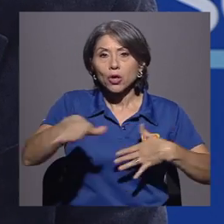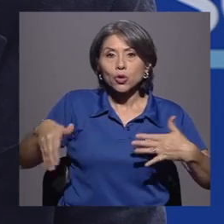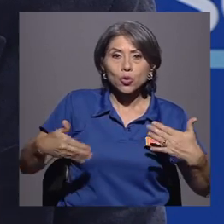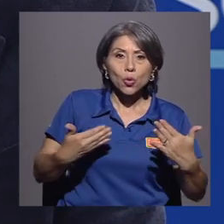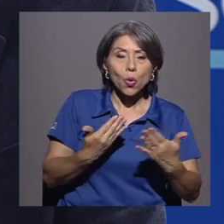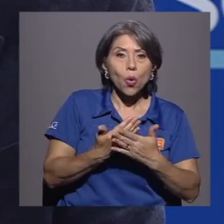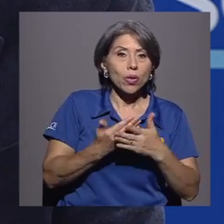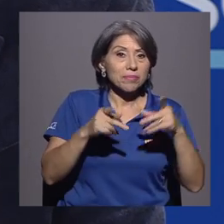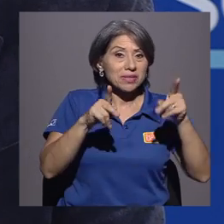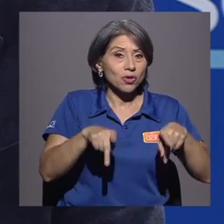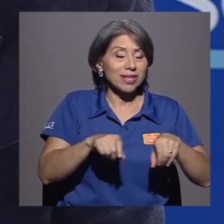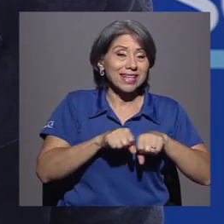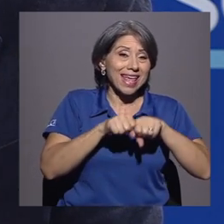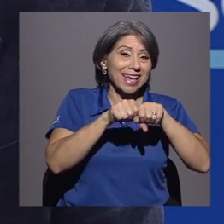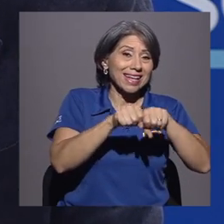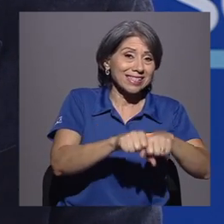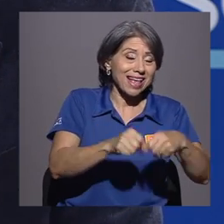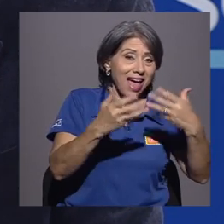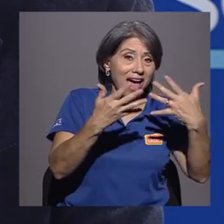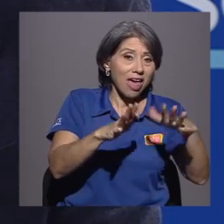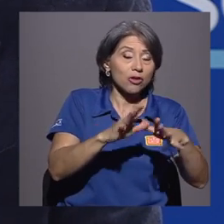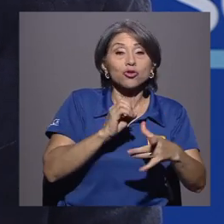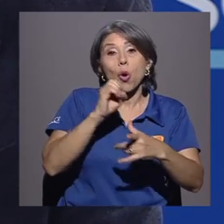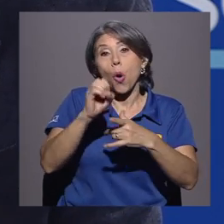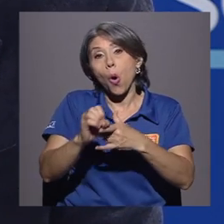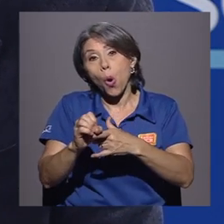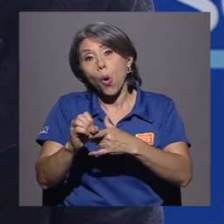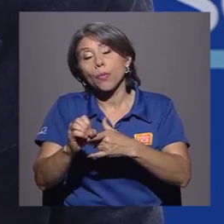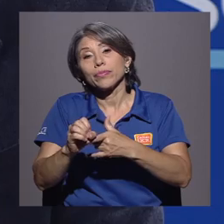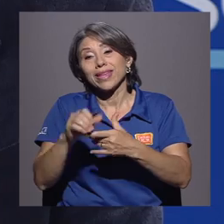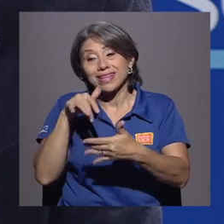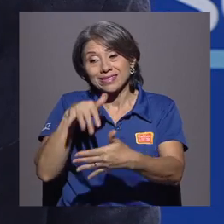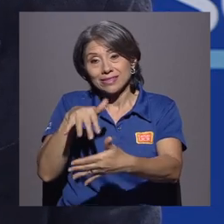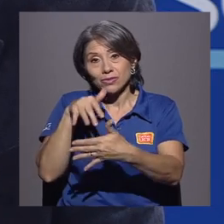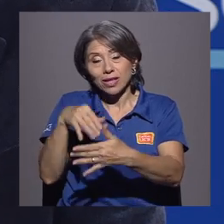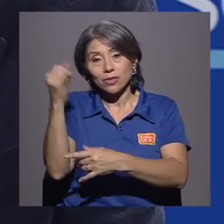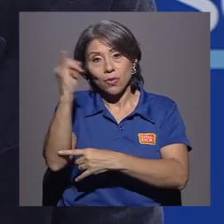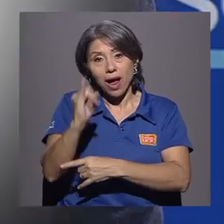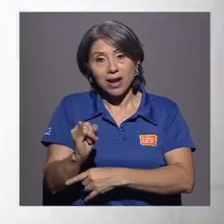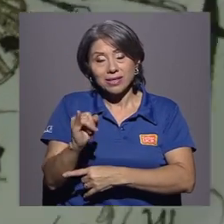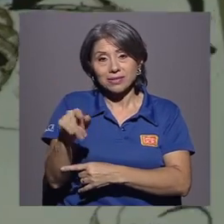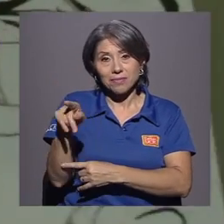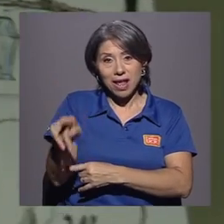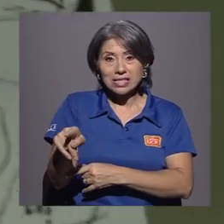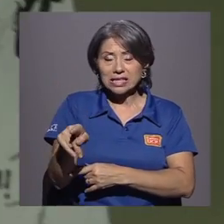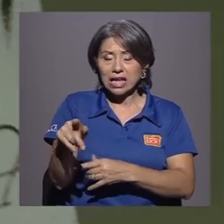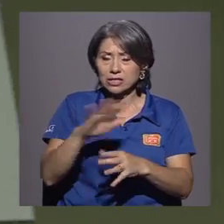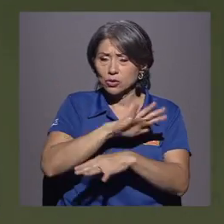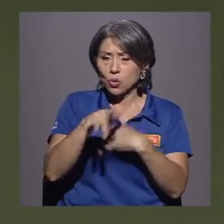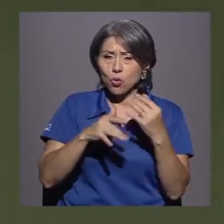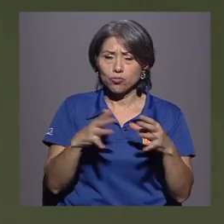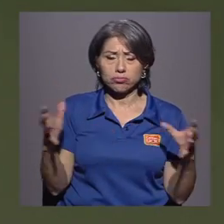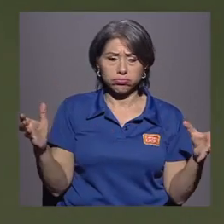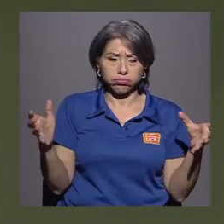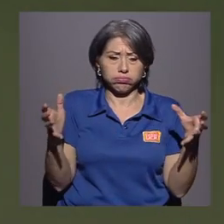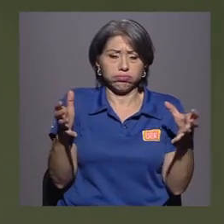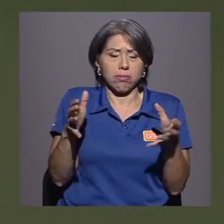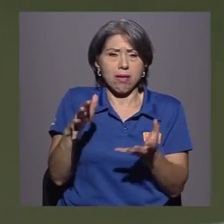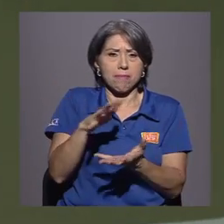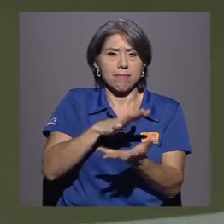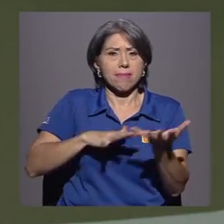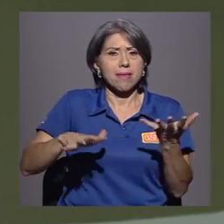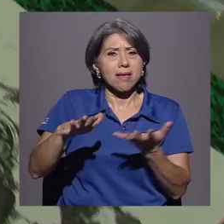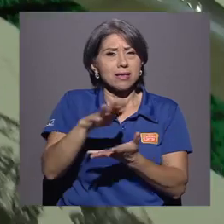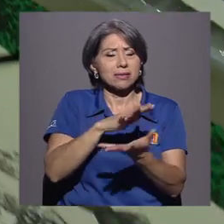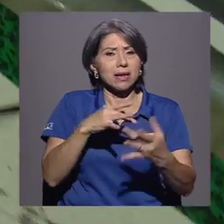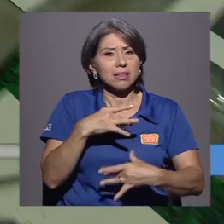egresados o que estamos en la UCR, ¿verdad? En Artes Plásticas y entonces es muy interesante esa mezcla que